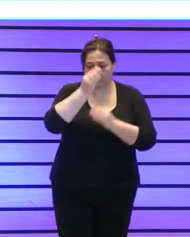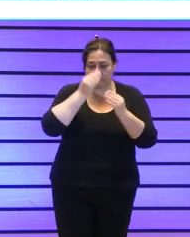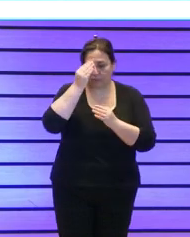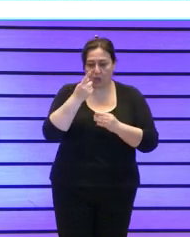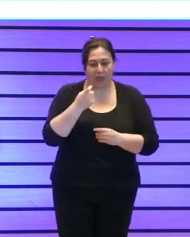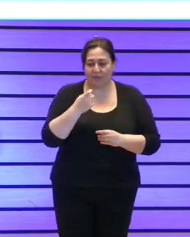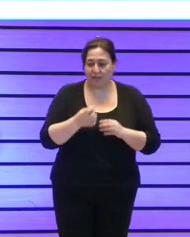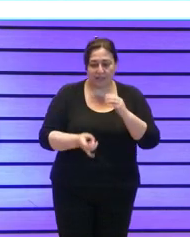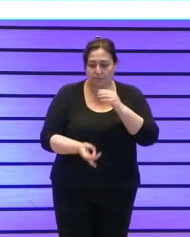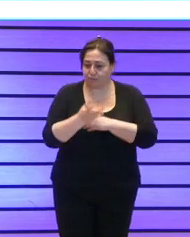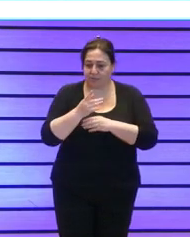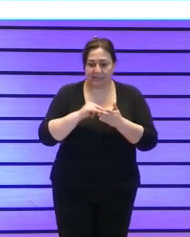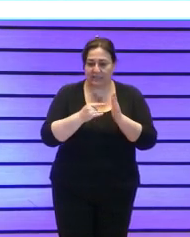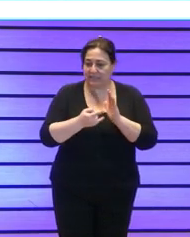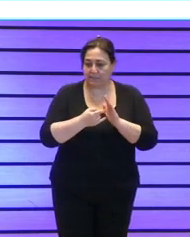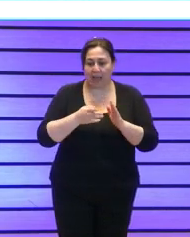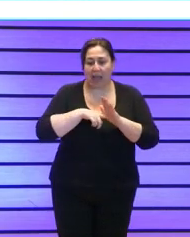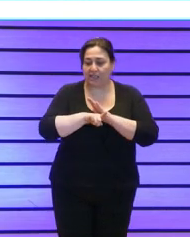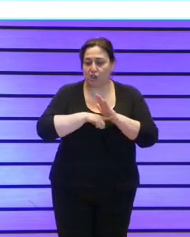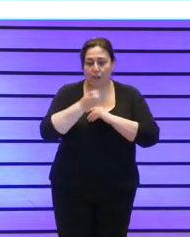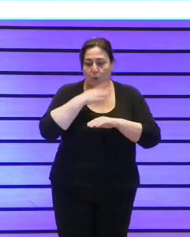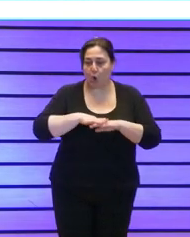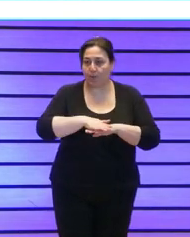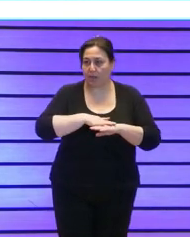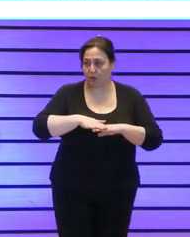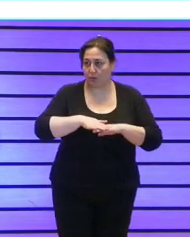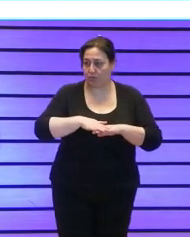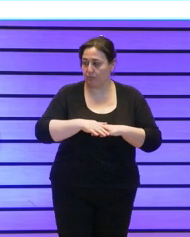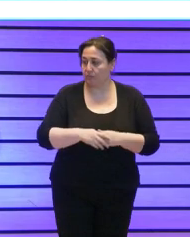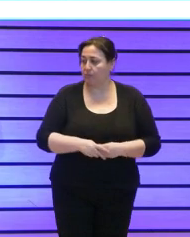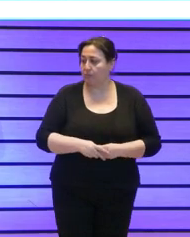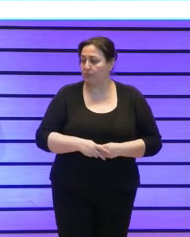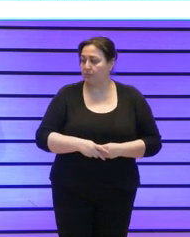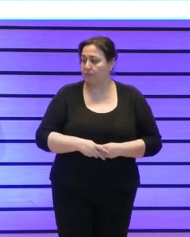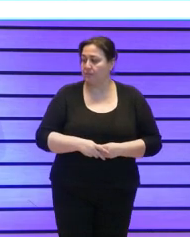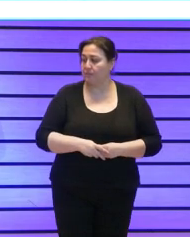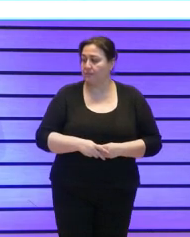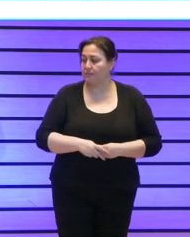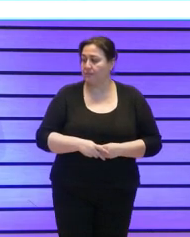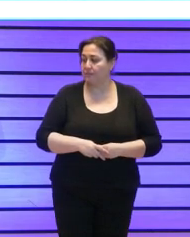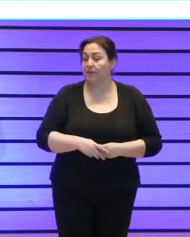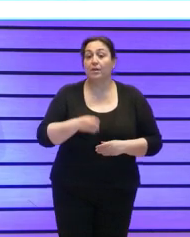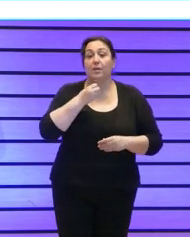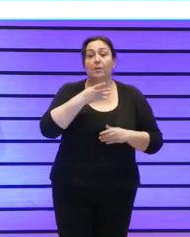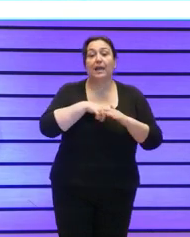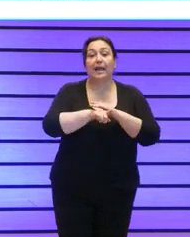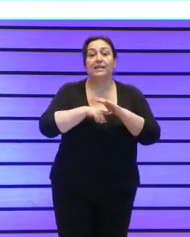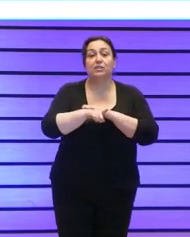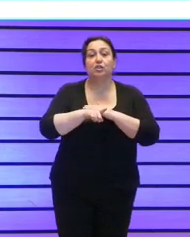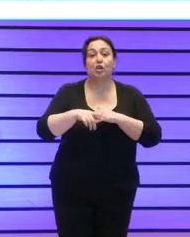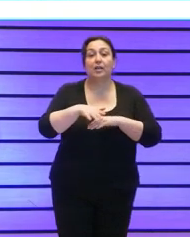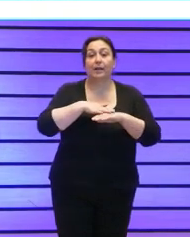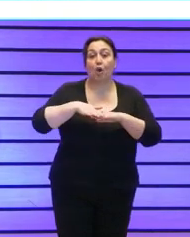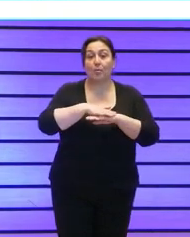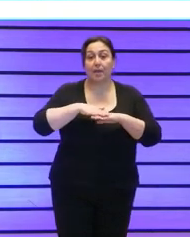implementar un sistema de gestión de buen gobierno el daño reputacional como dije ya un sistema de gestión de gobierno